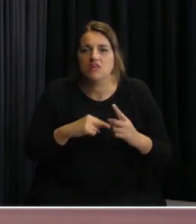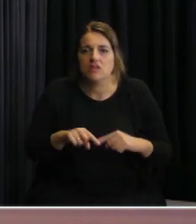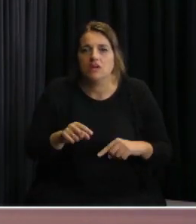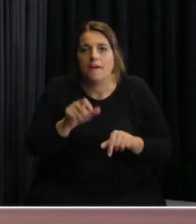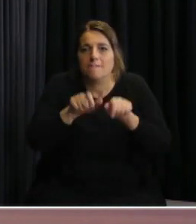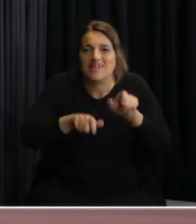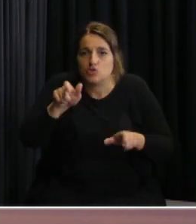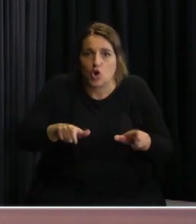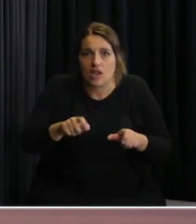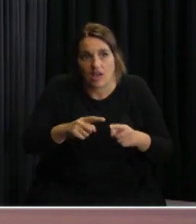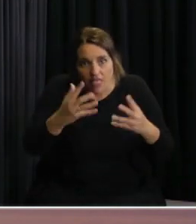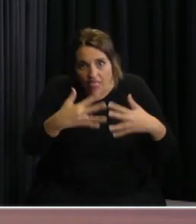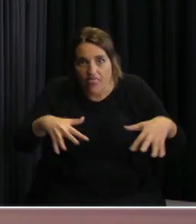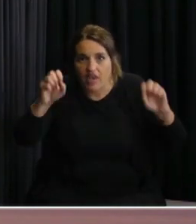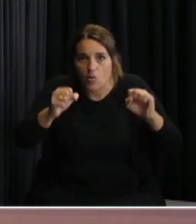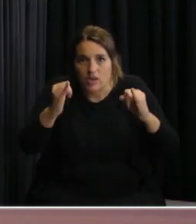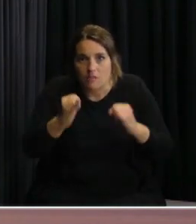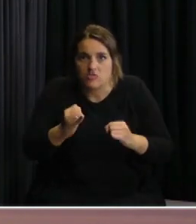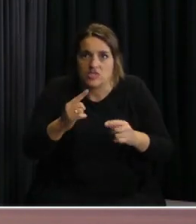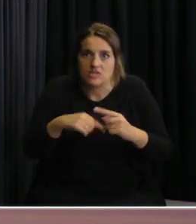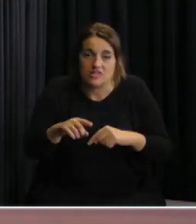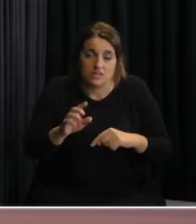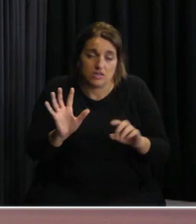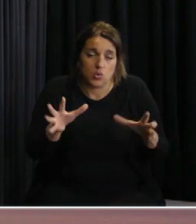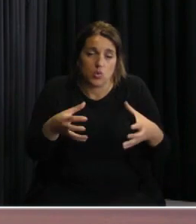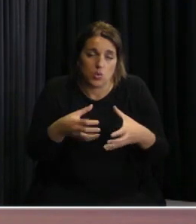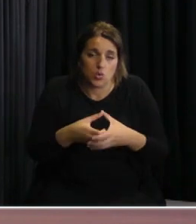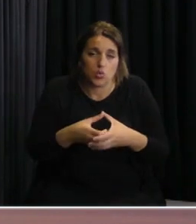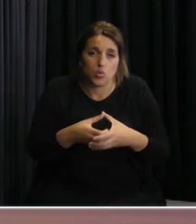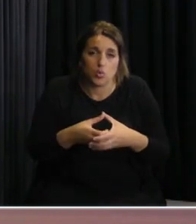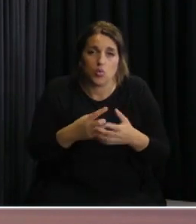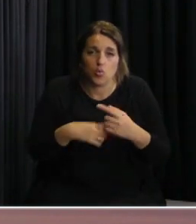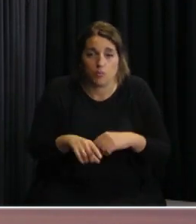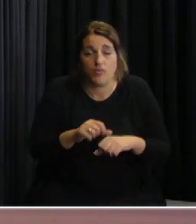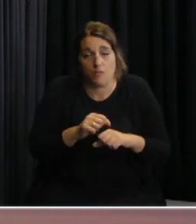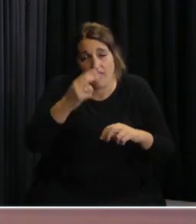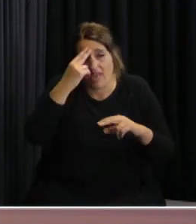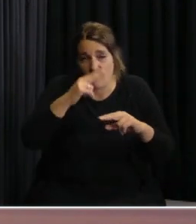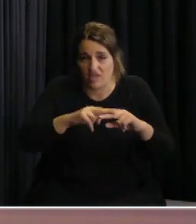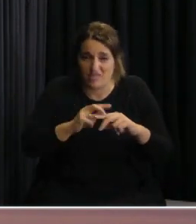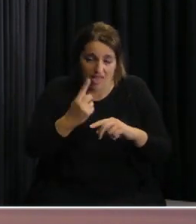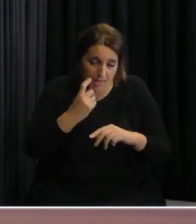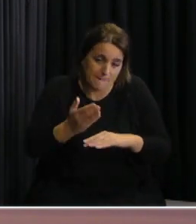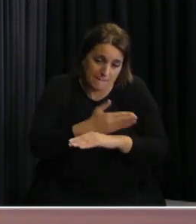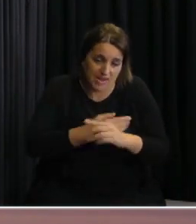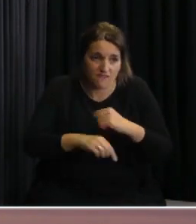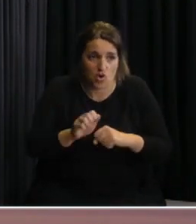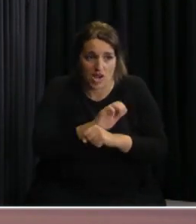personas que detectamos que entran dentro de este grado de comorbilidad o de enfermedades preexistentes